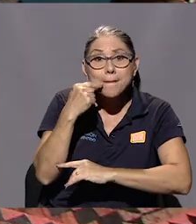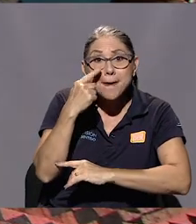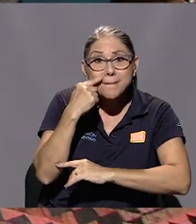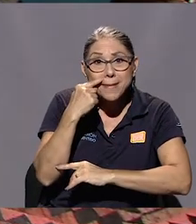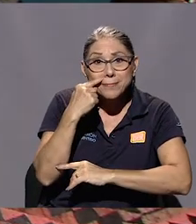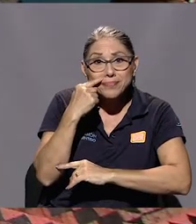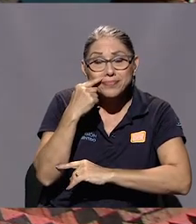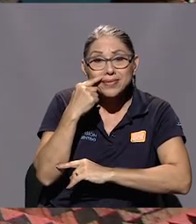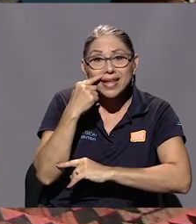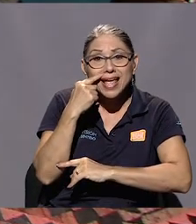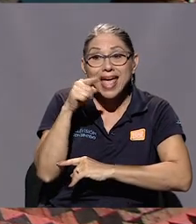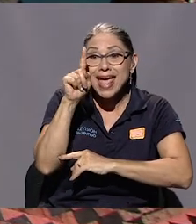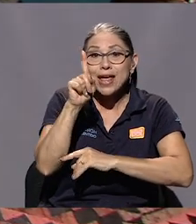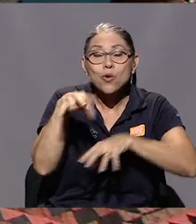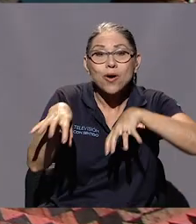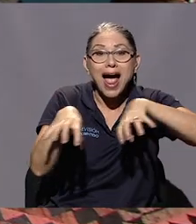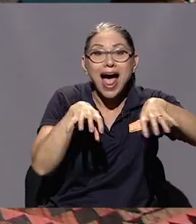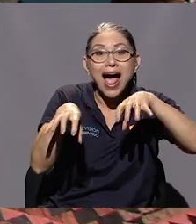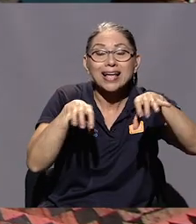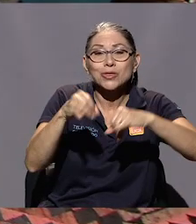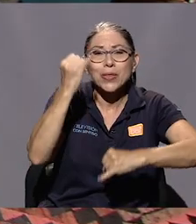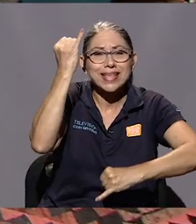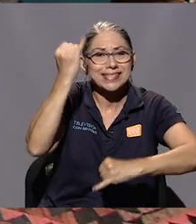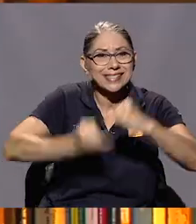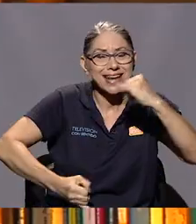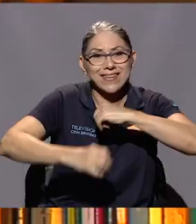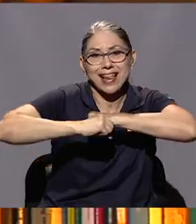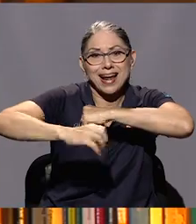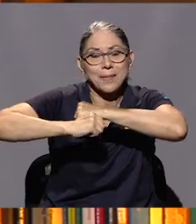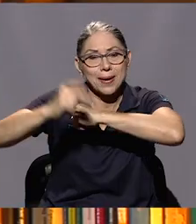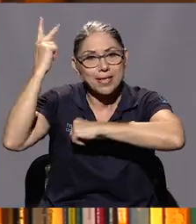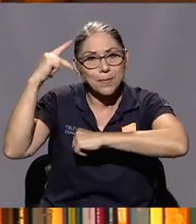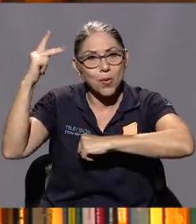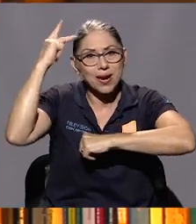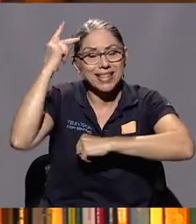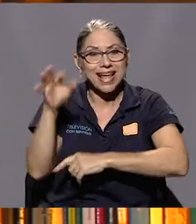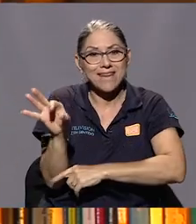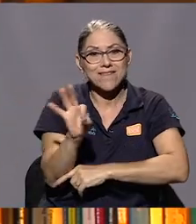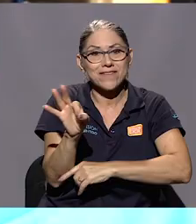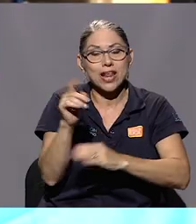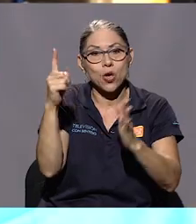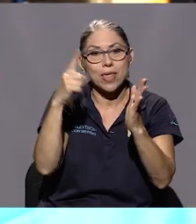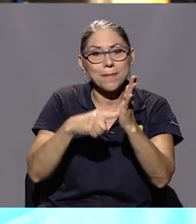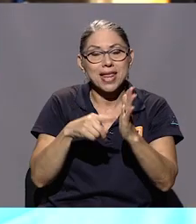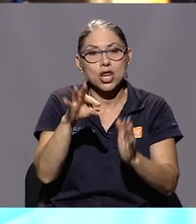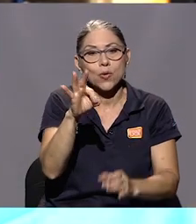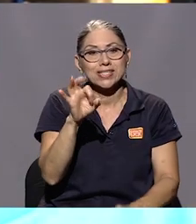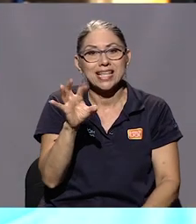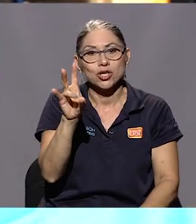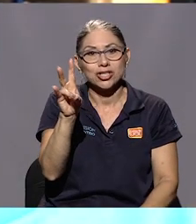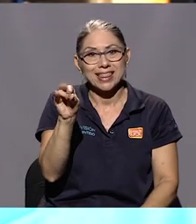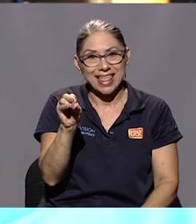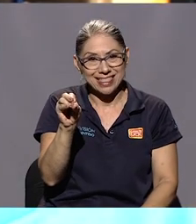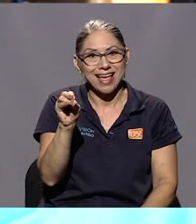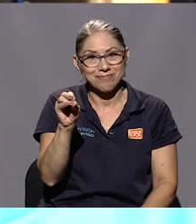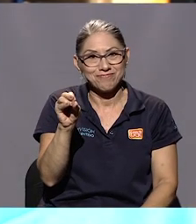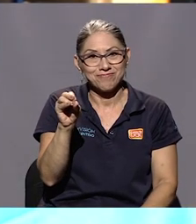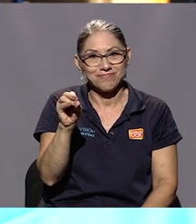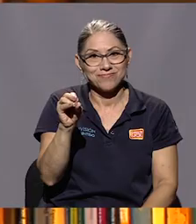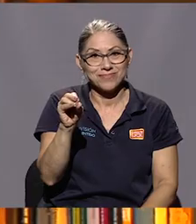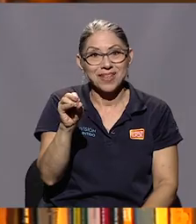tarima del acto de cierre de la campaña política en febrero de 1970.